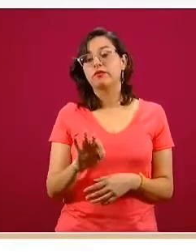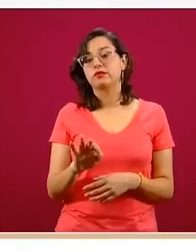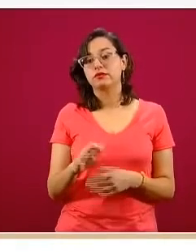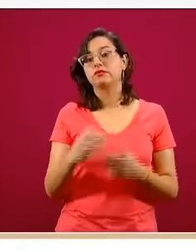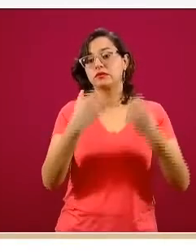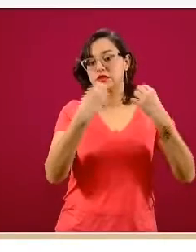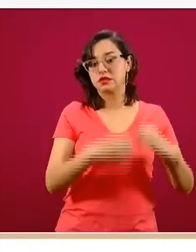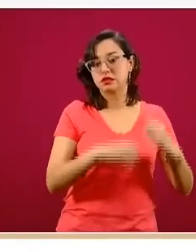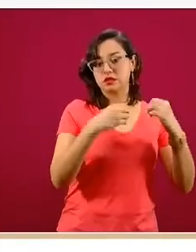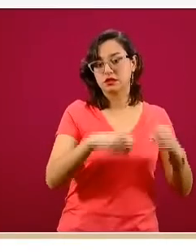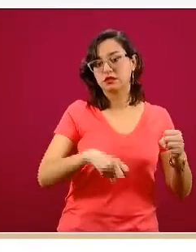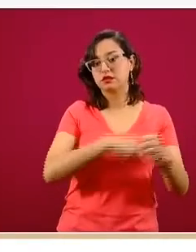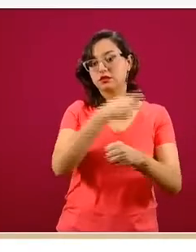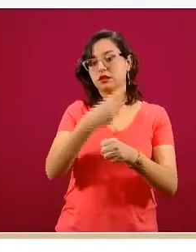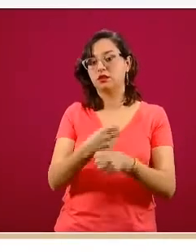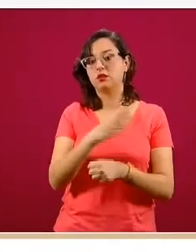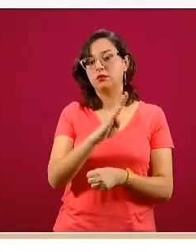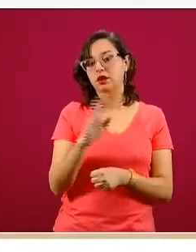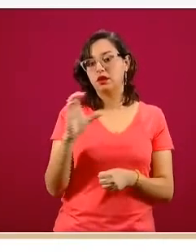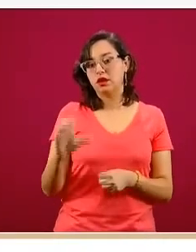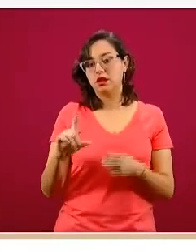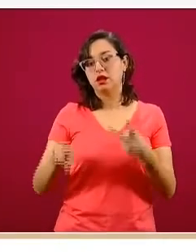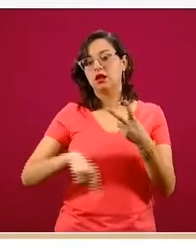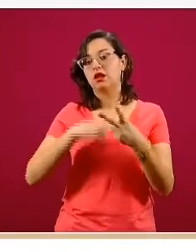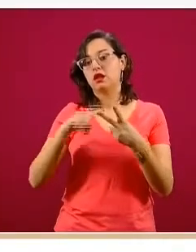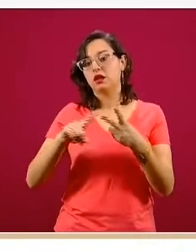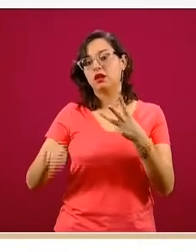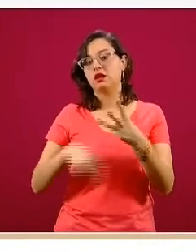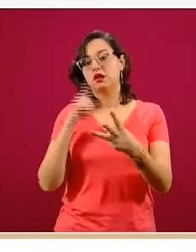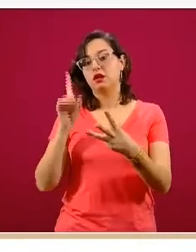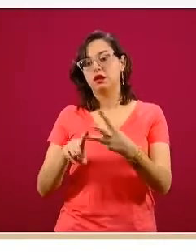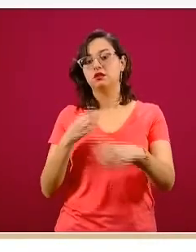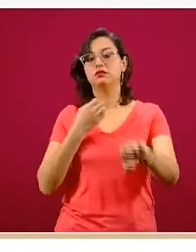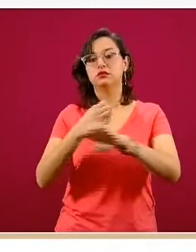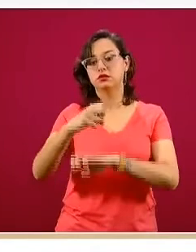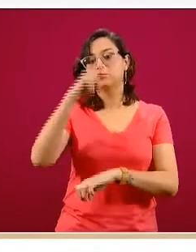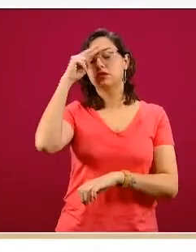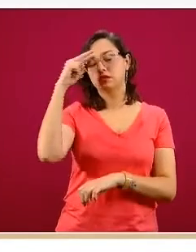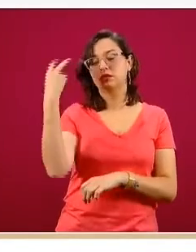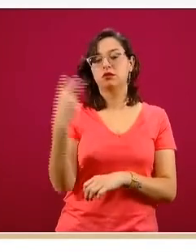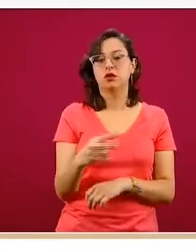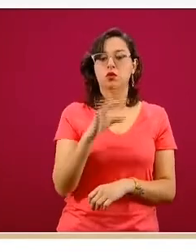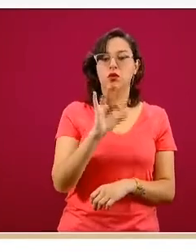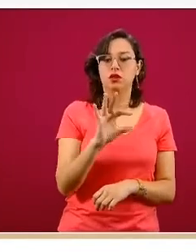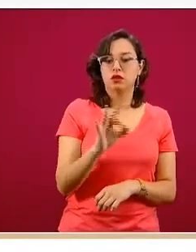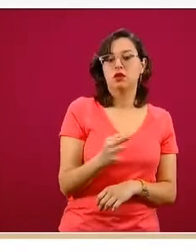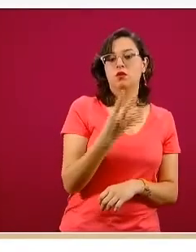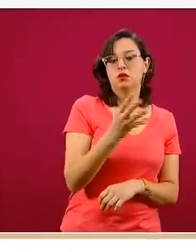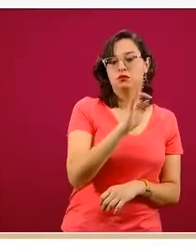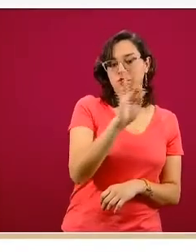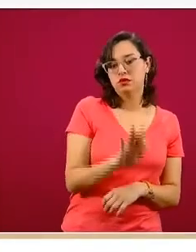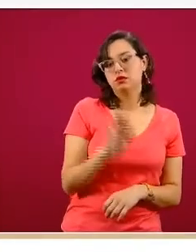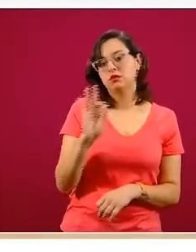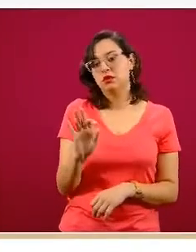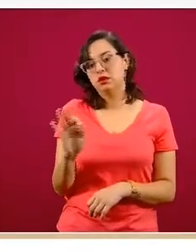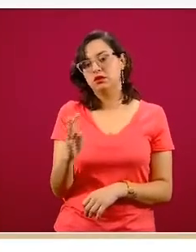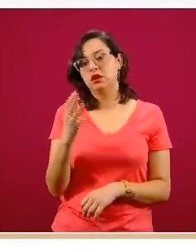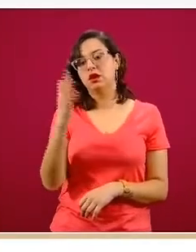Baja California y el Estado de México, también con las proporciones más elevadas, 44% y 40%